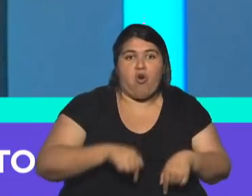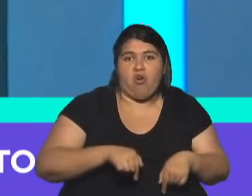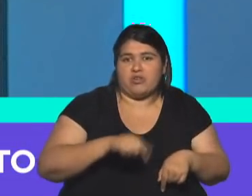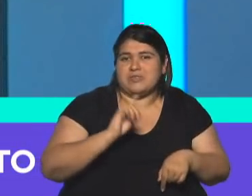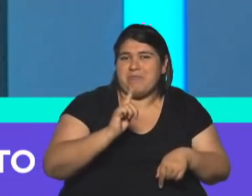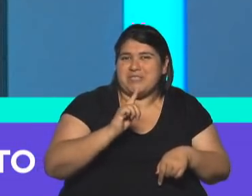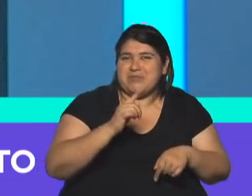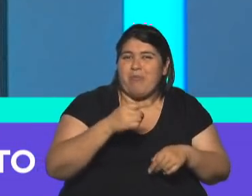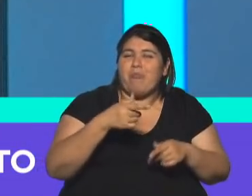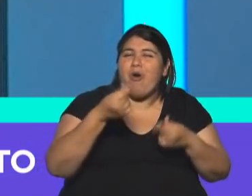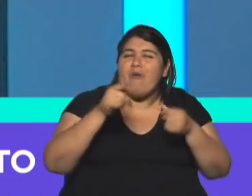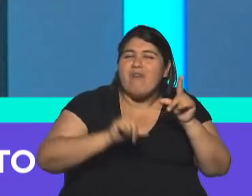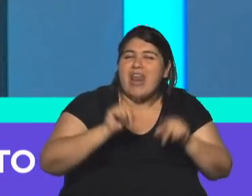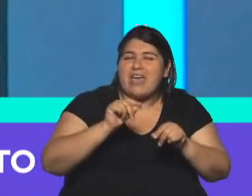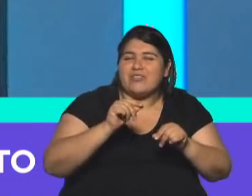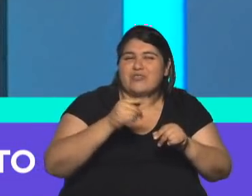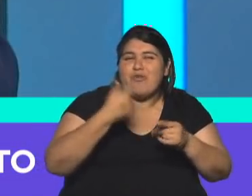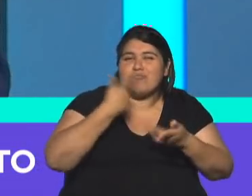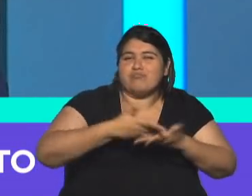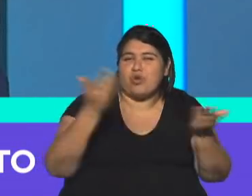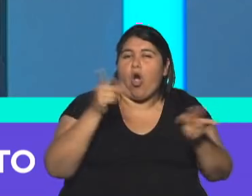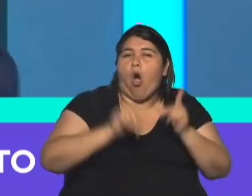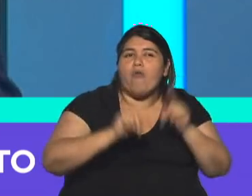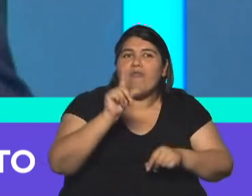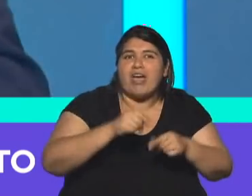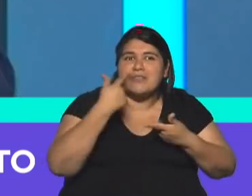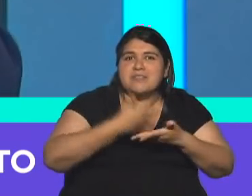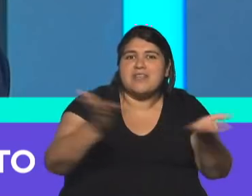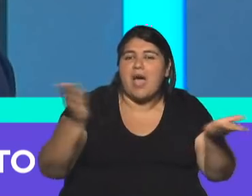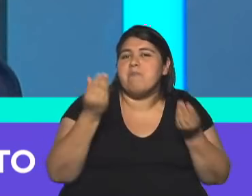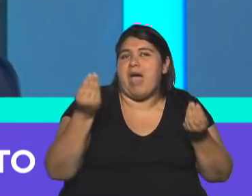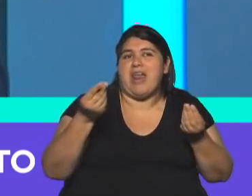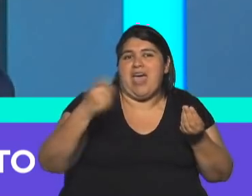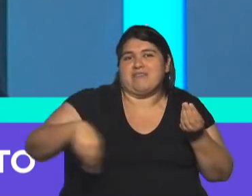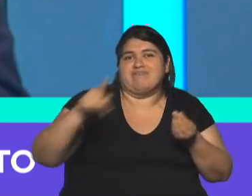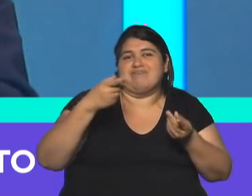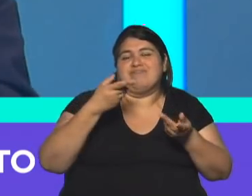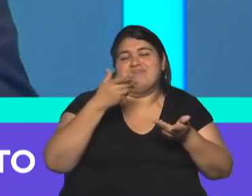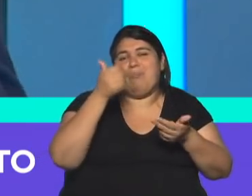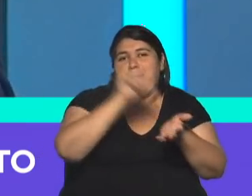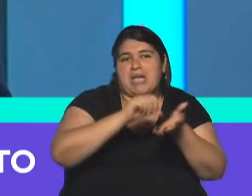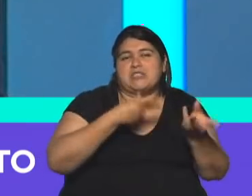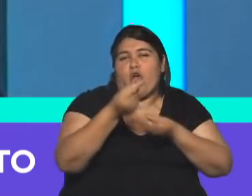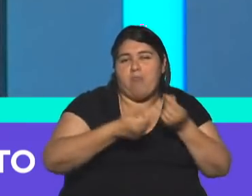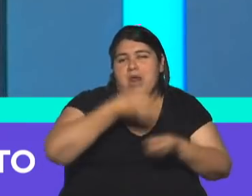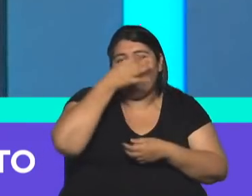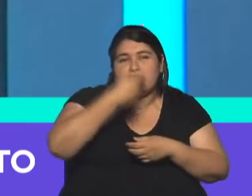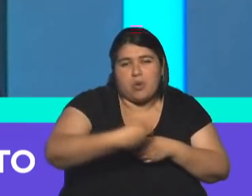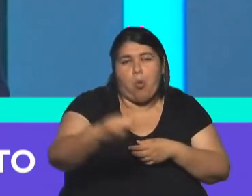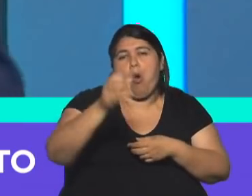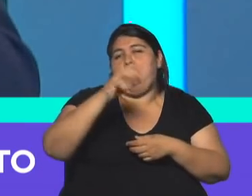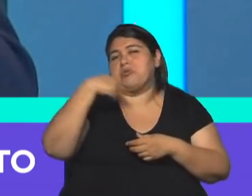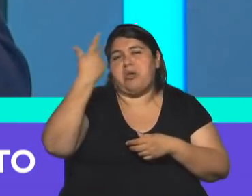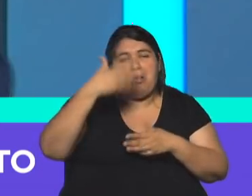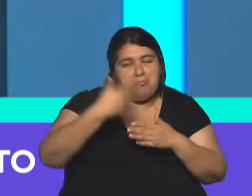Friday. El Black Friday de hoy. El Black Friday significa ofertas que te hacían para comprar viajes en el exterior, en 12 cuotas, las cuotas que sean.